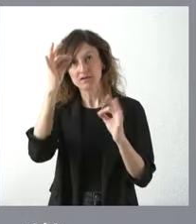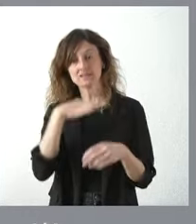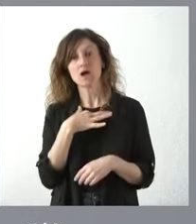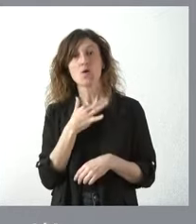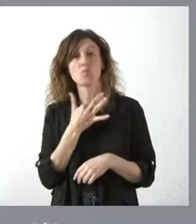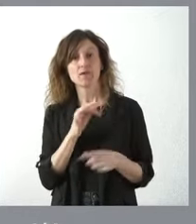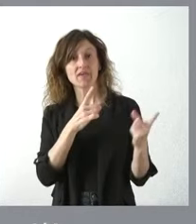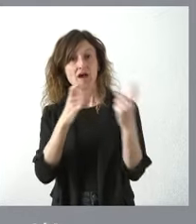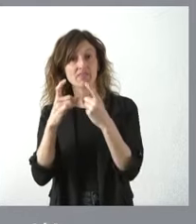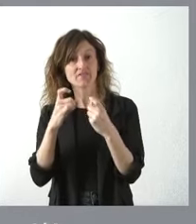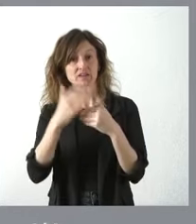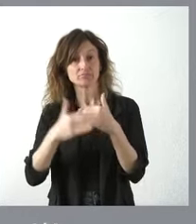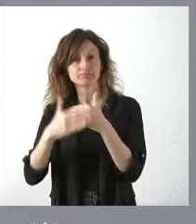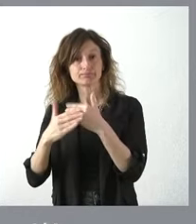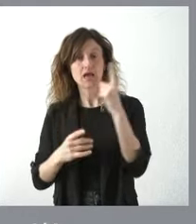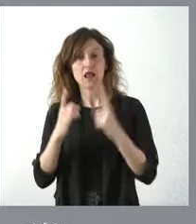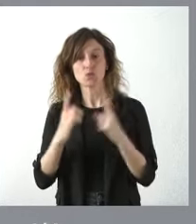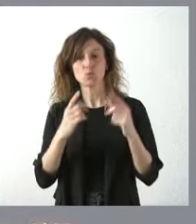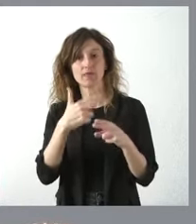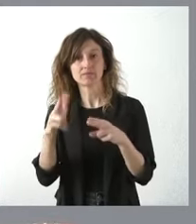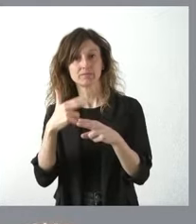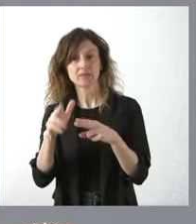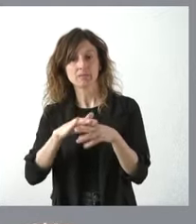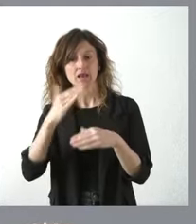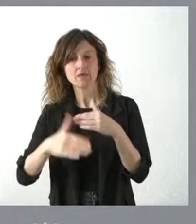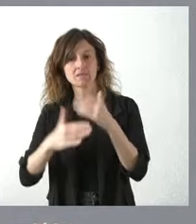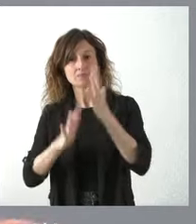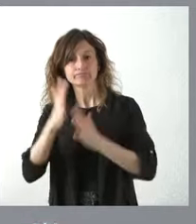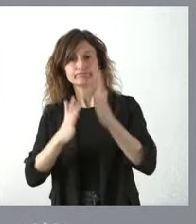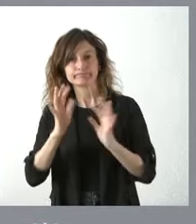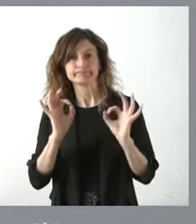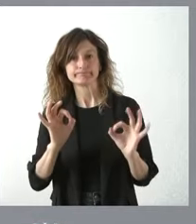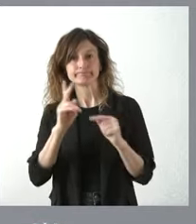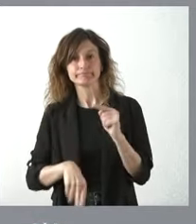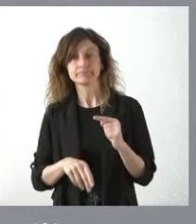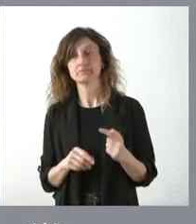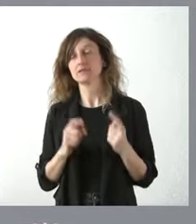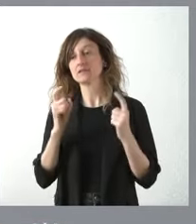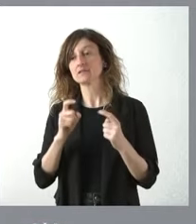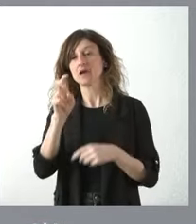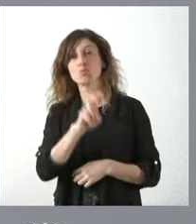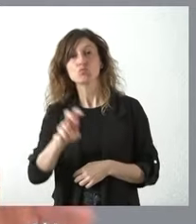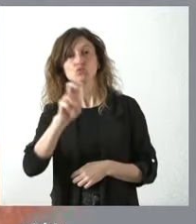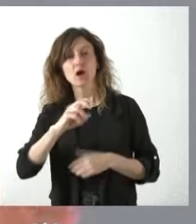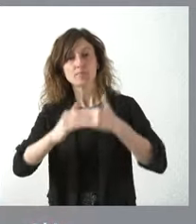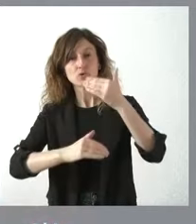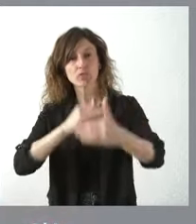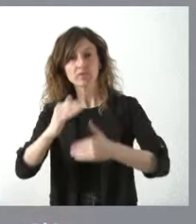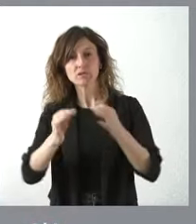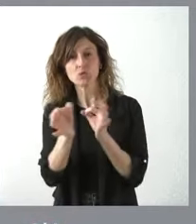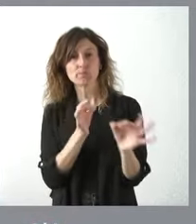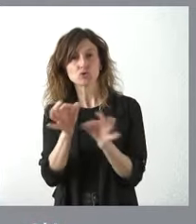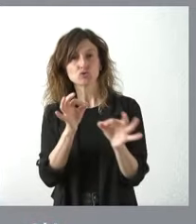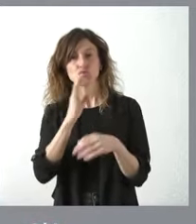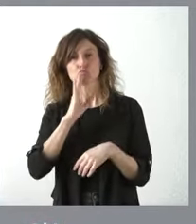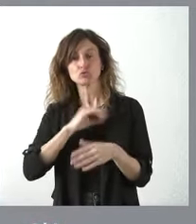ser necesario establecer algunas restricciones algunas actividades para limitar los riesgos de incendios y buscaremos el mecanismo la fórmula el procedimiento el protocolo más adecuado desde el